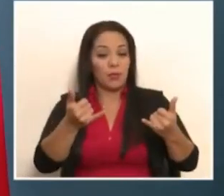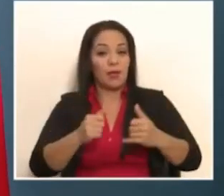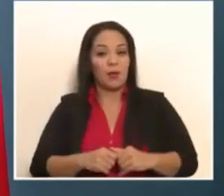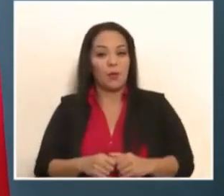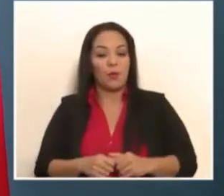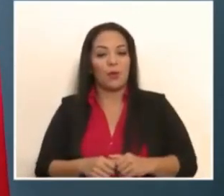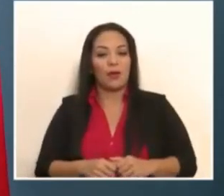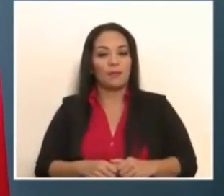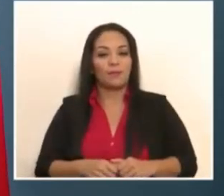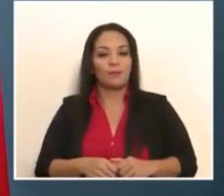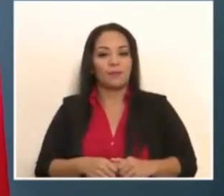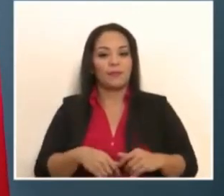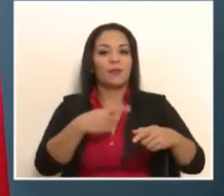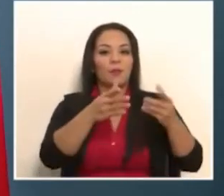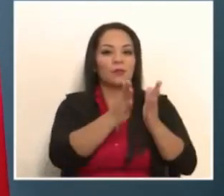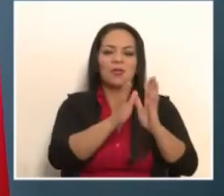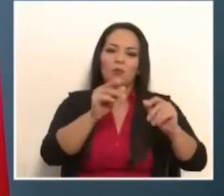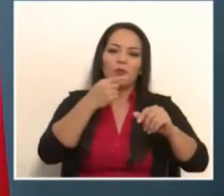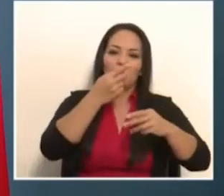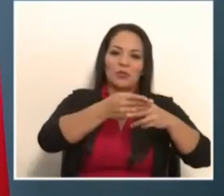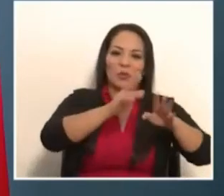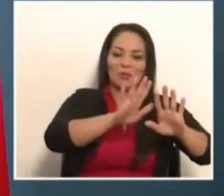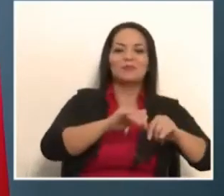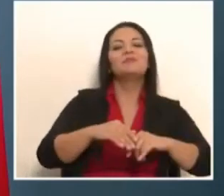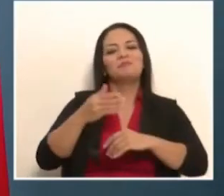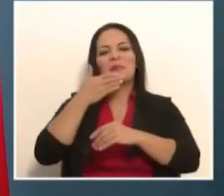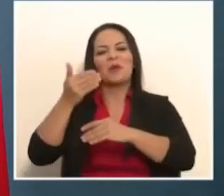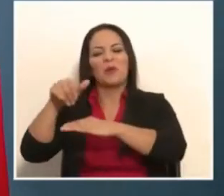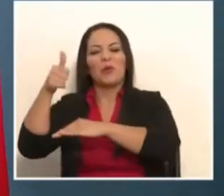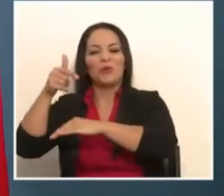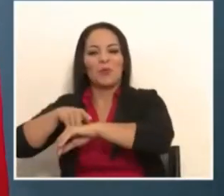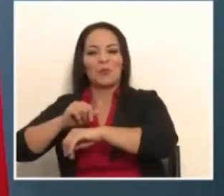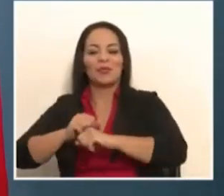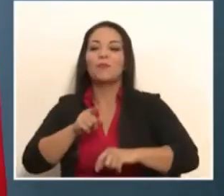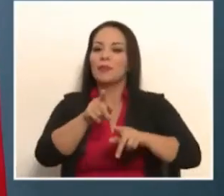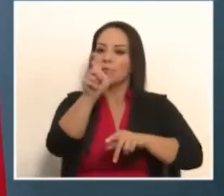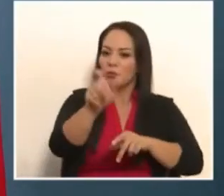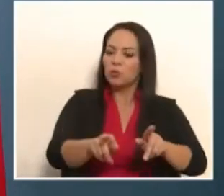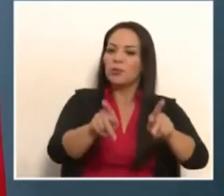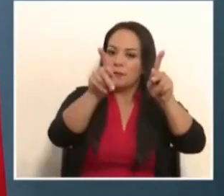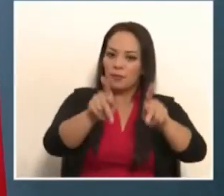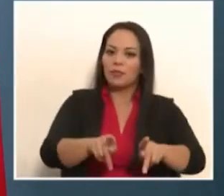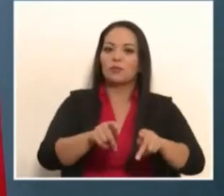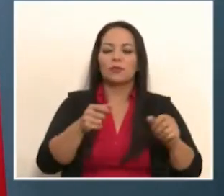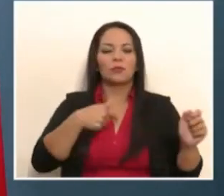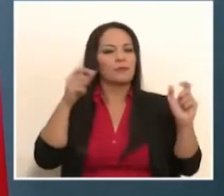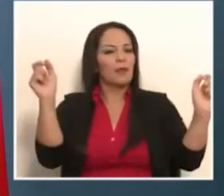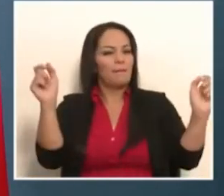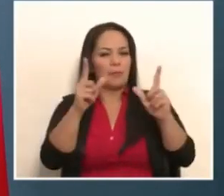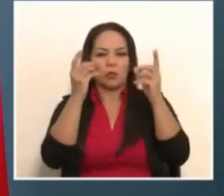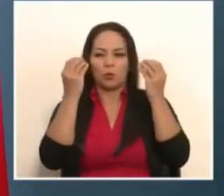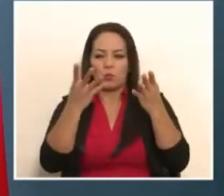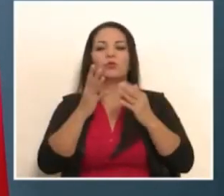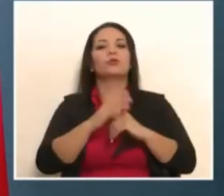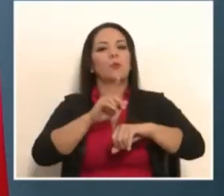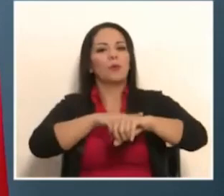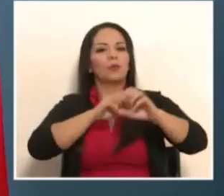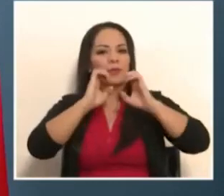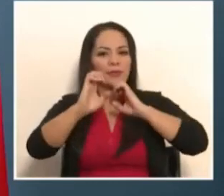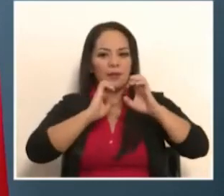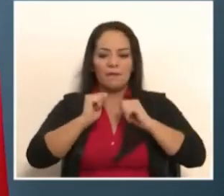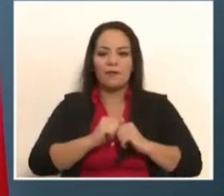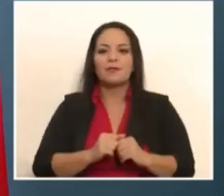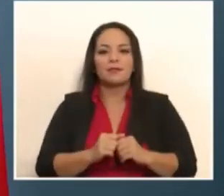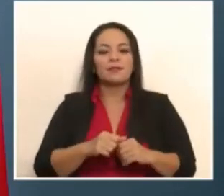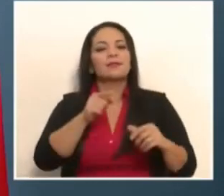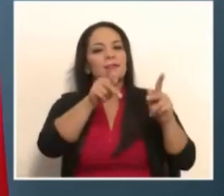si va a decir usted, mejor no hagamos ni el nombre. Si quiere lo dejamos para otro momento. Es una persona que me impresionó muchísimo en las entrevistas y